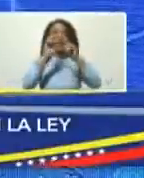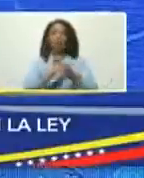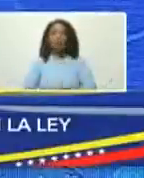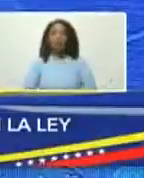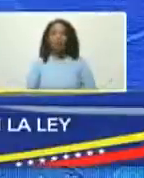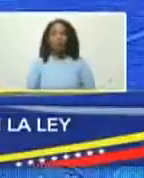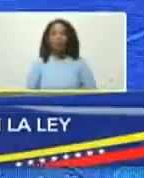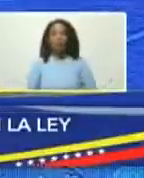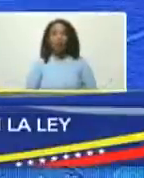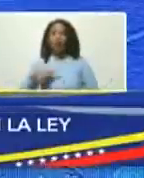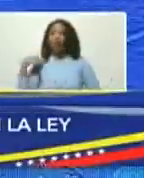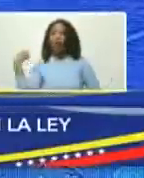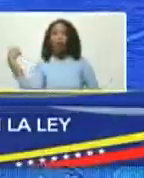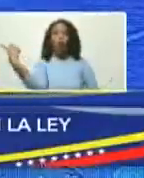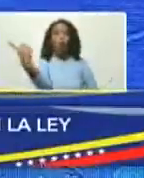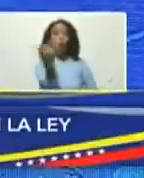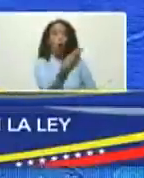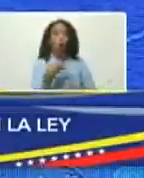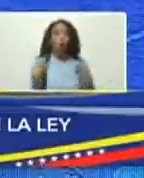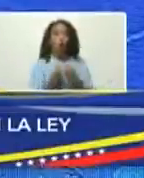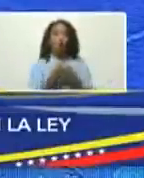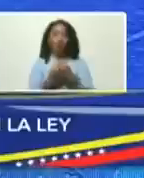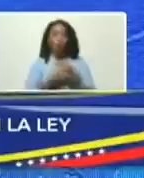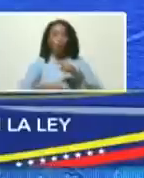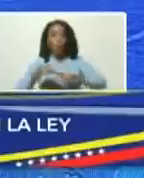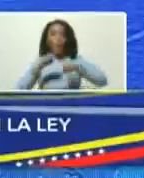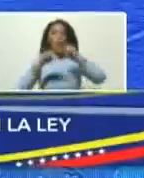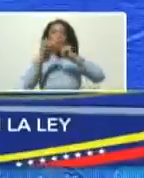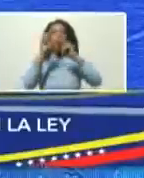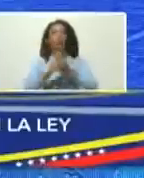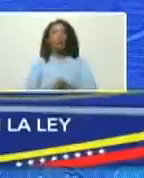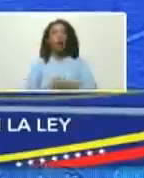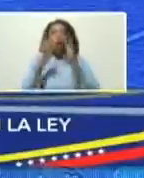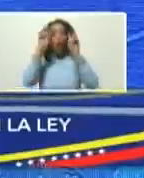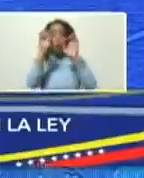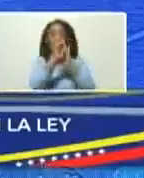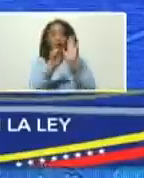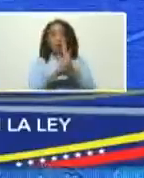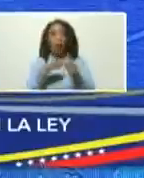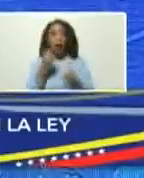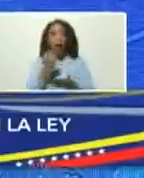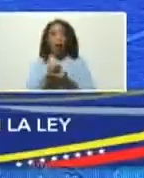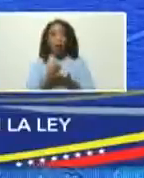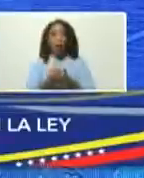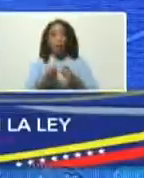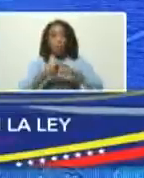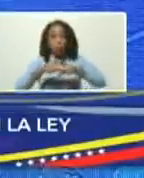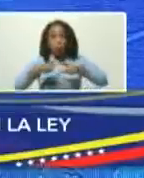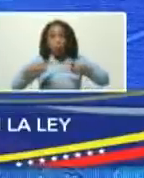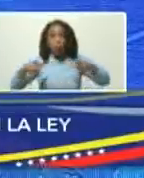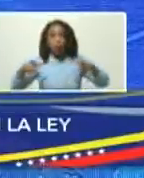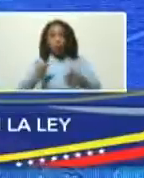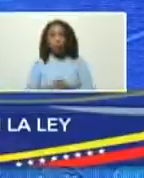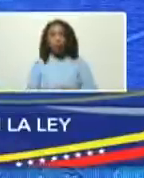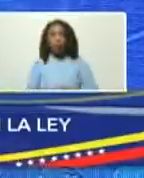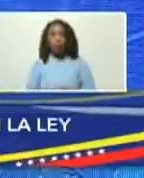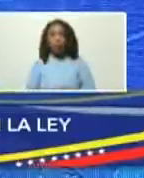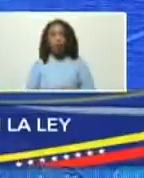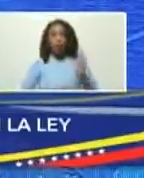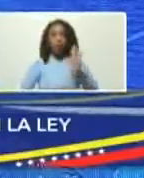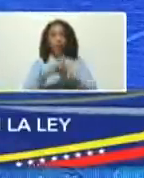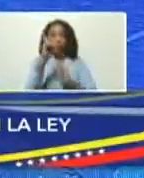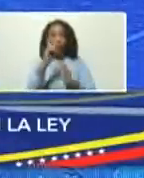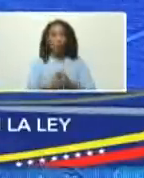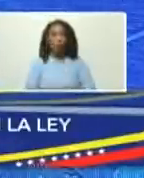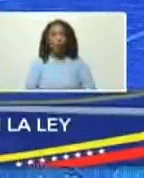entre todos y entre todas una nueva etapa económica de crecimiento de desarrollo